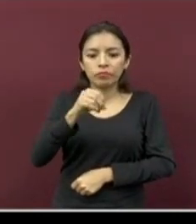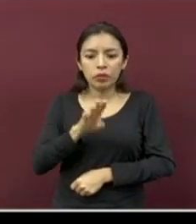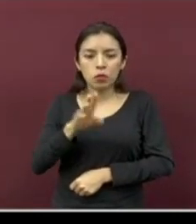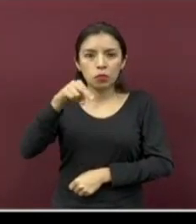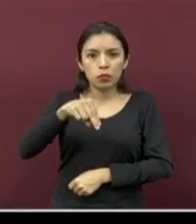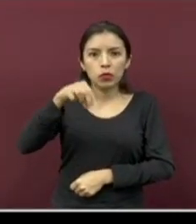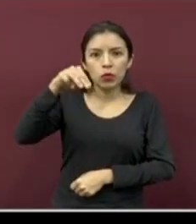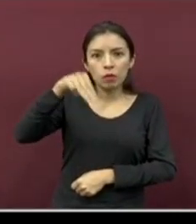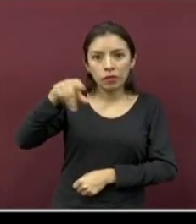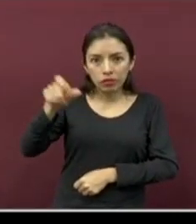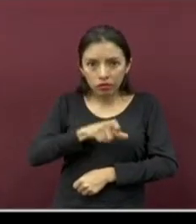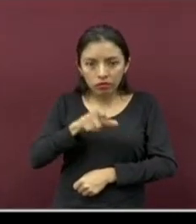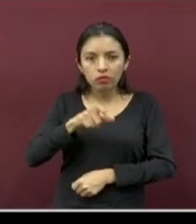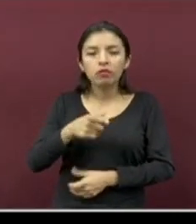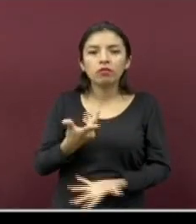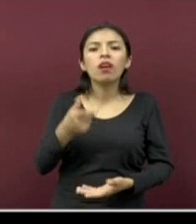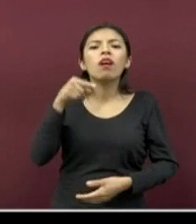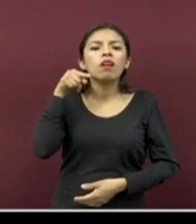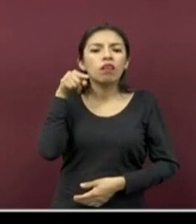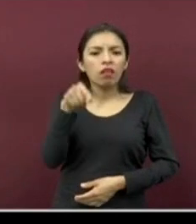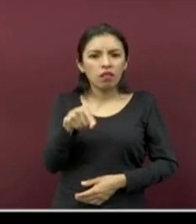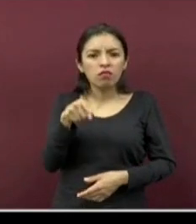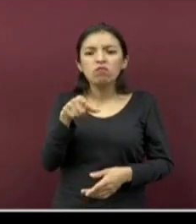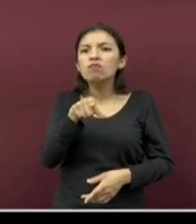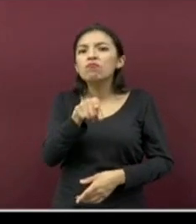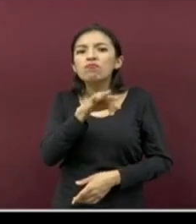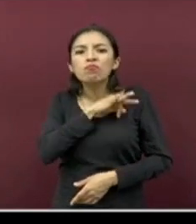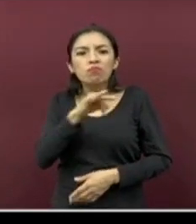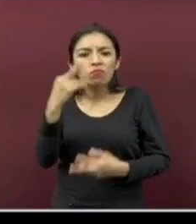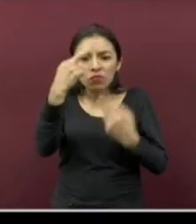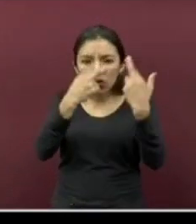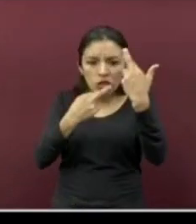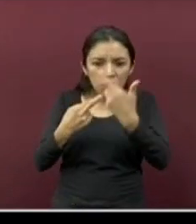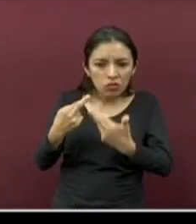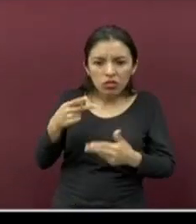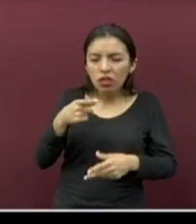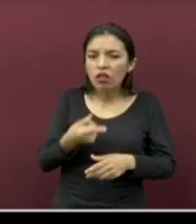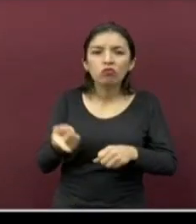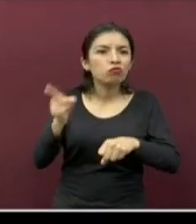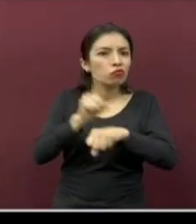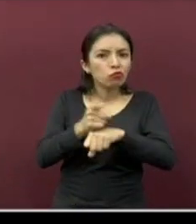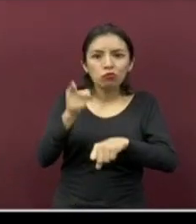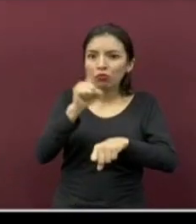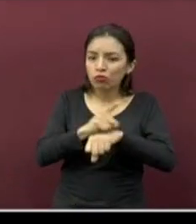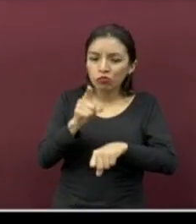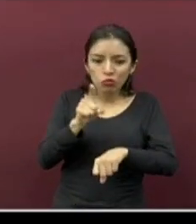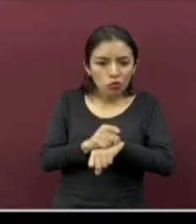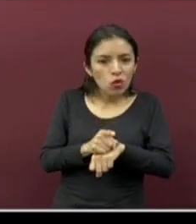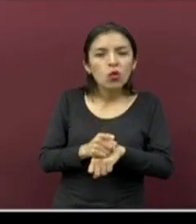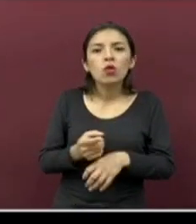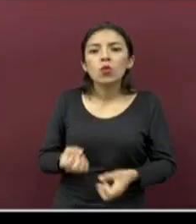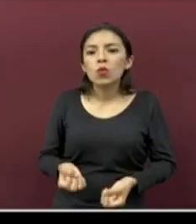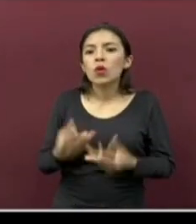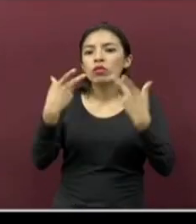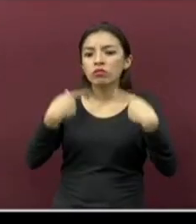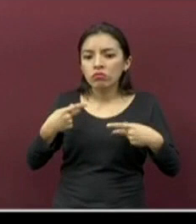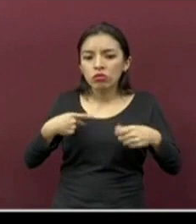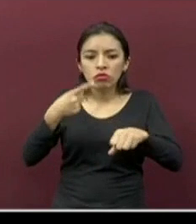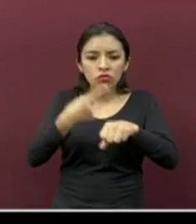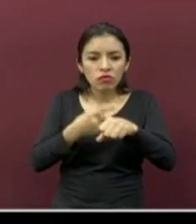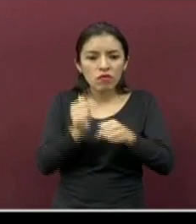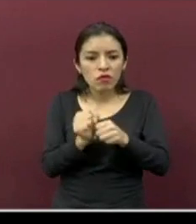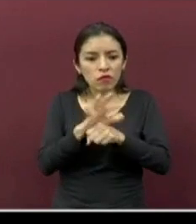.mx, en donde directamente se actualiza la información del comportamiento de la pandemia.